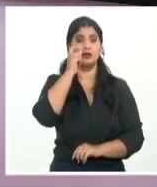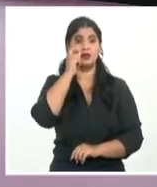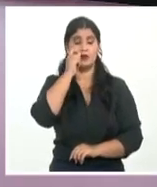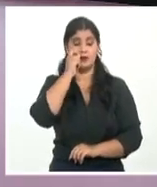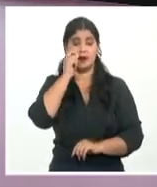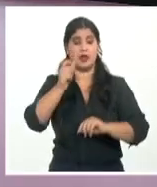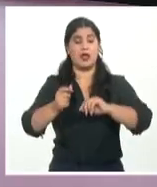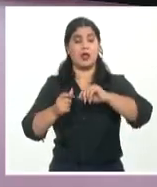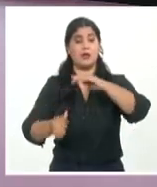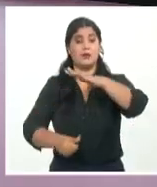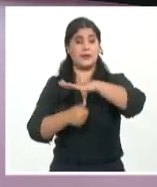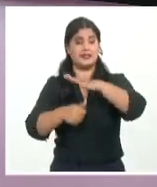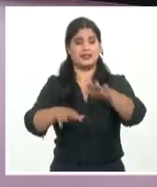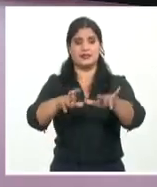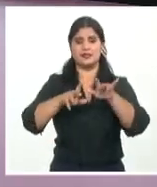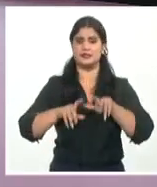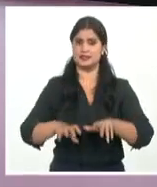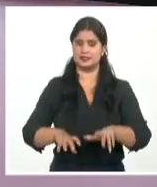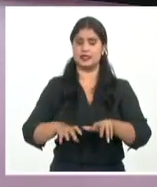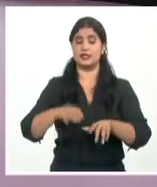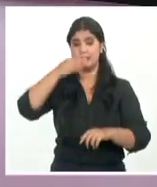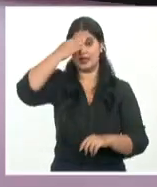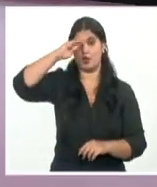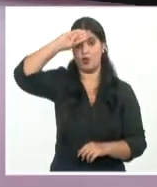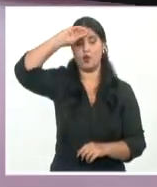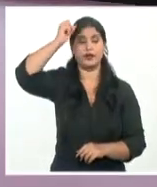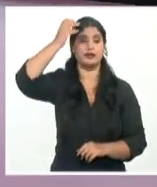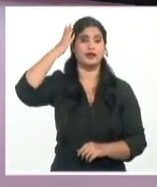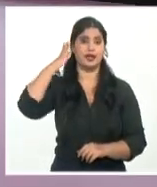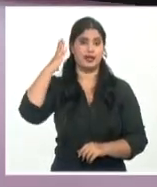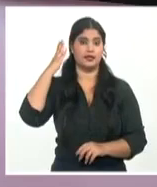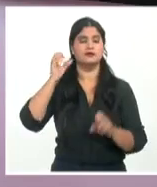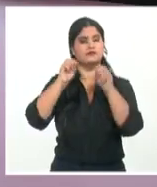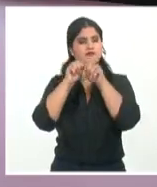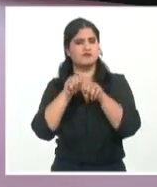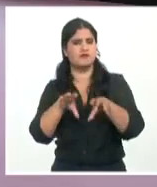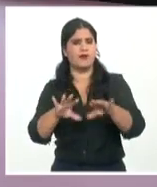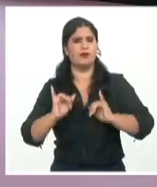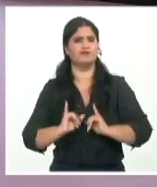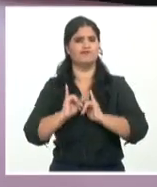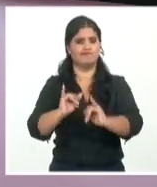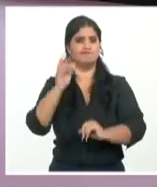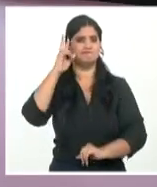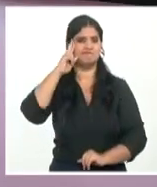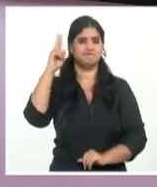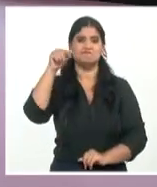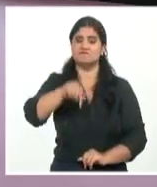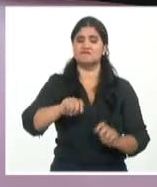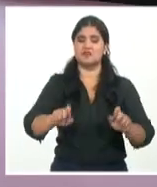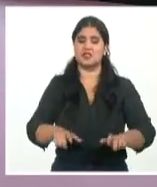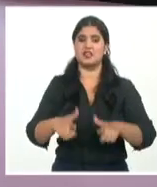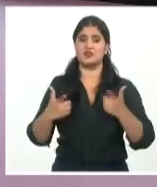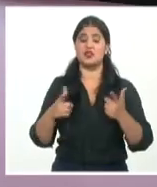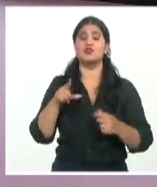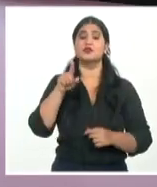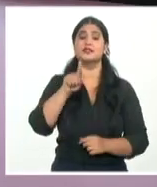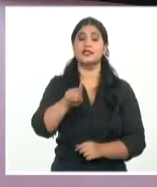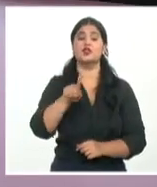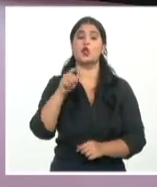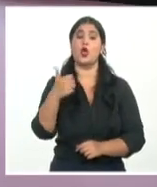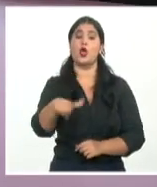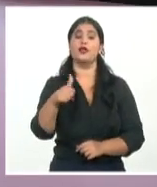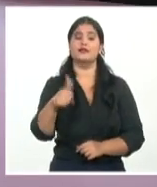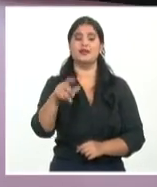Partido Comunista de Cuba y presidente de la República, Miguel Díaz Canel Bermúdez, recordó el aniversario 110 del